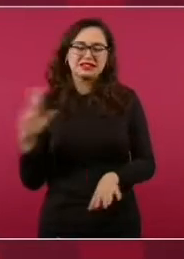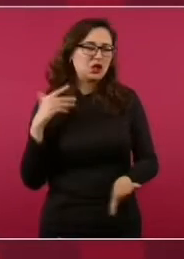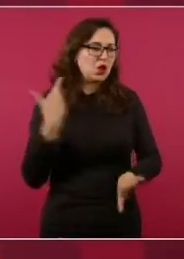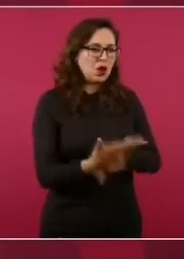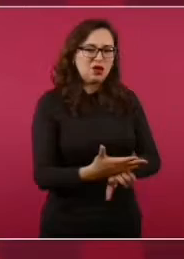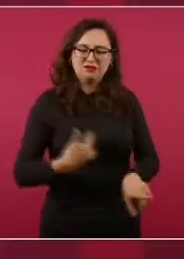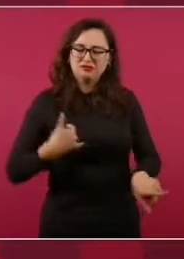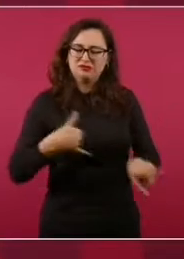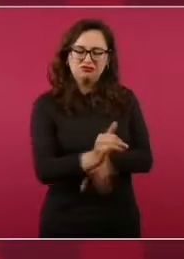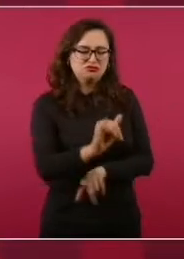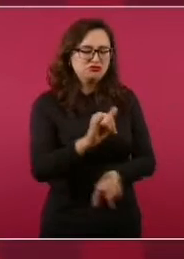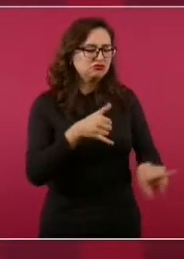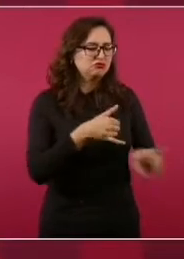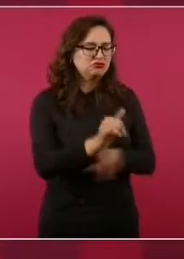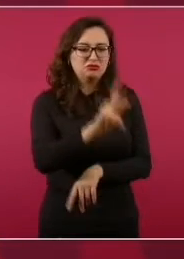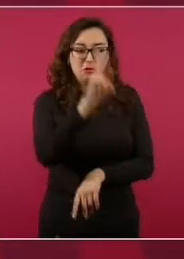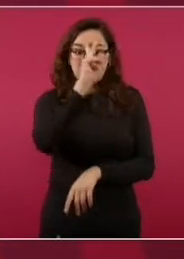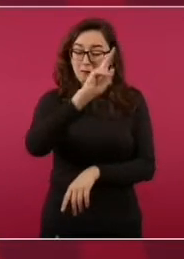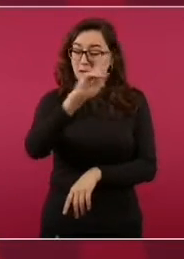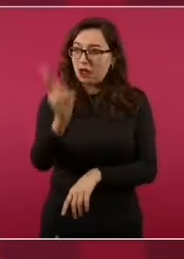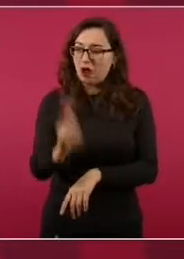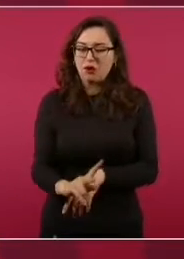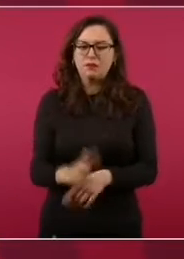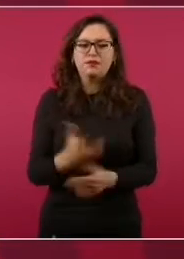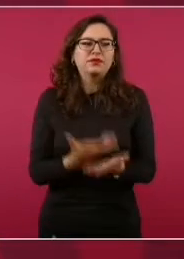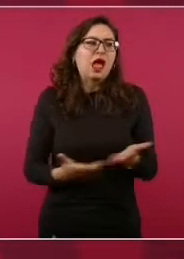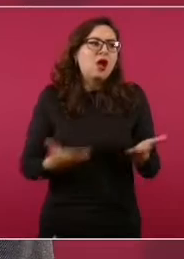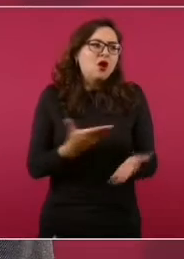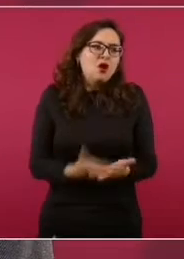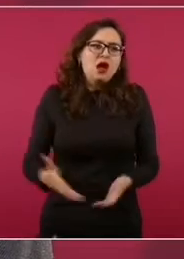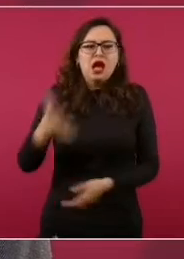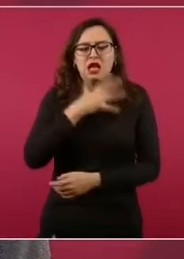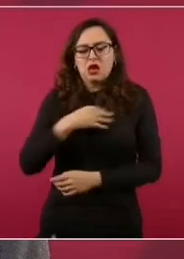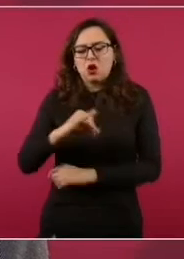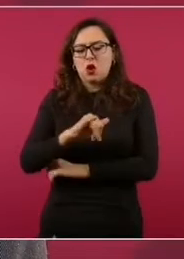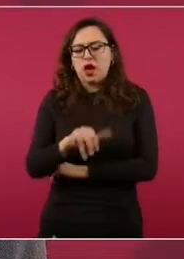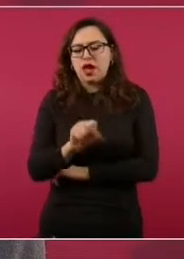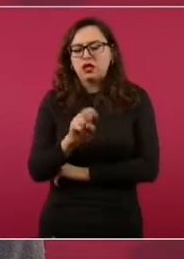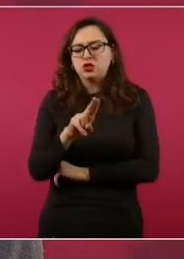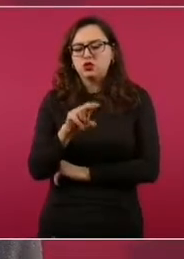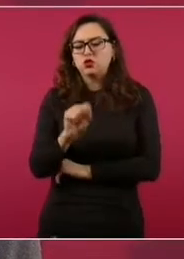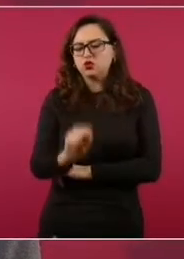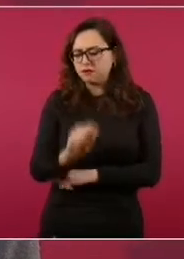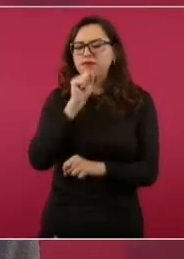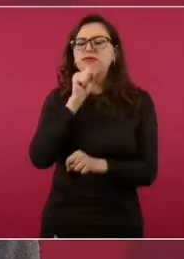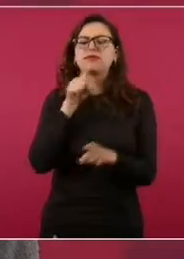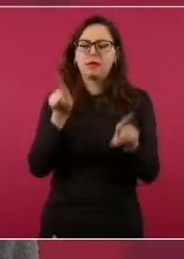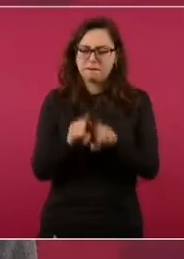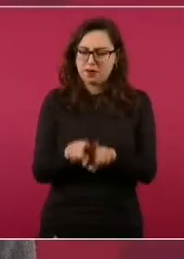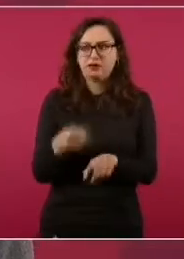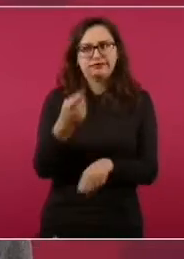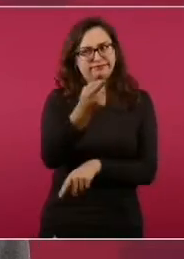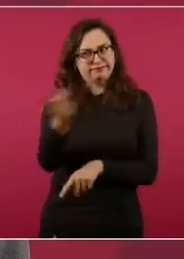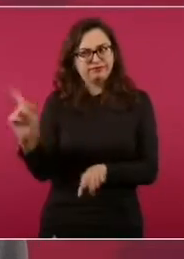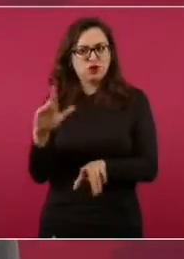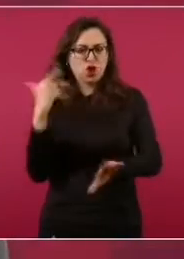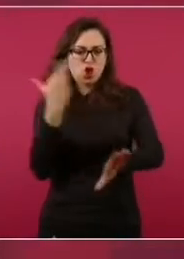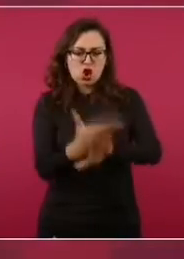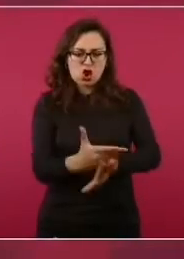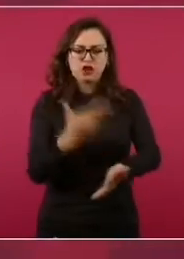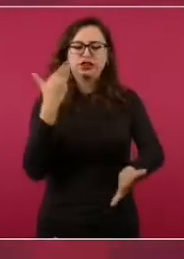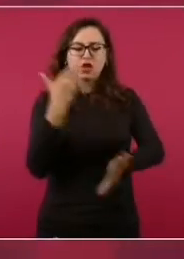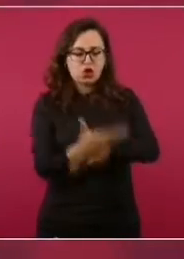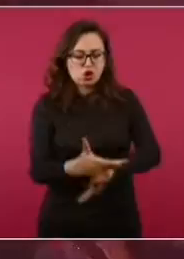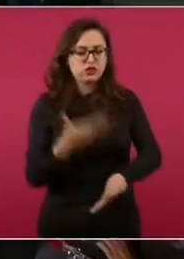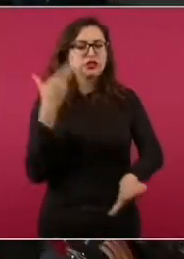es distinto, aunque